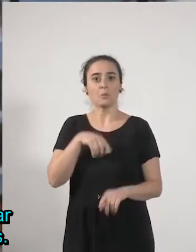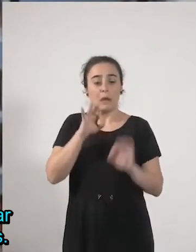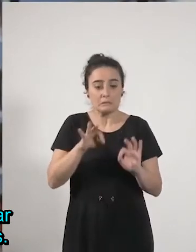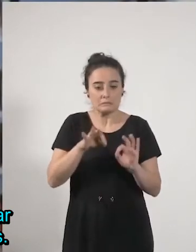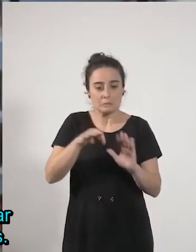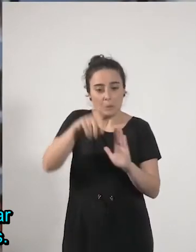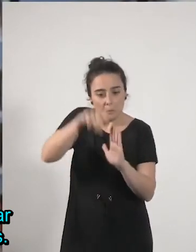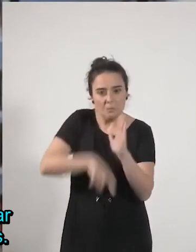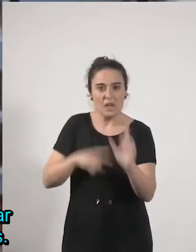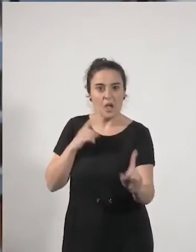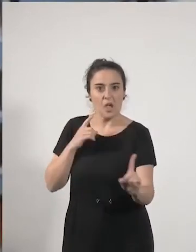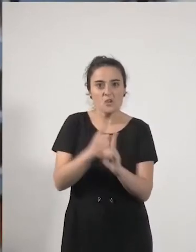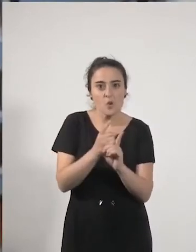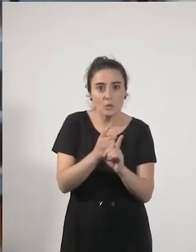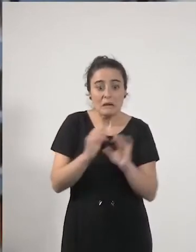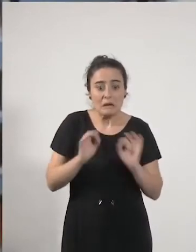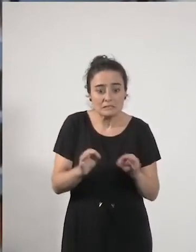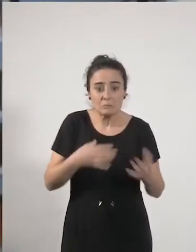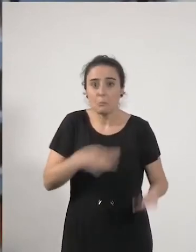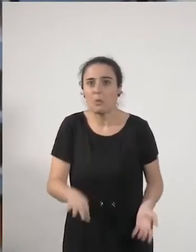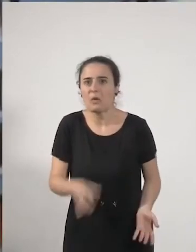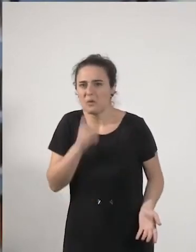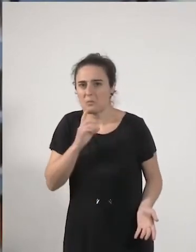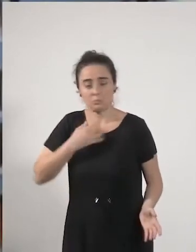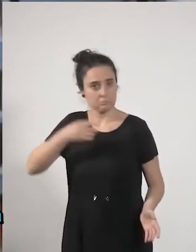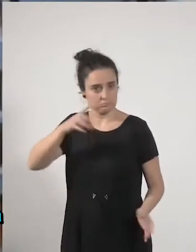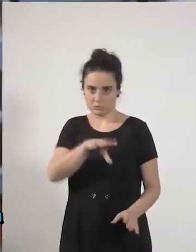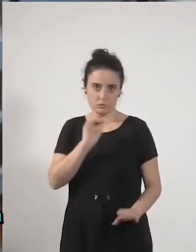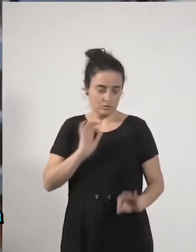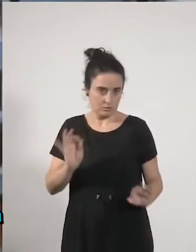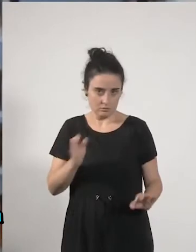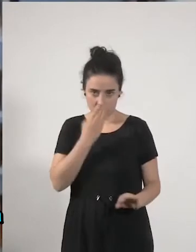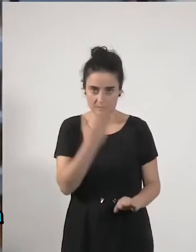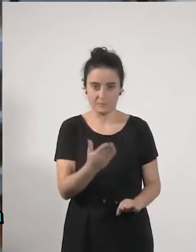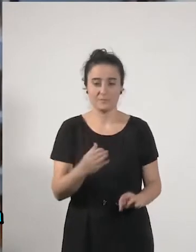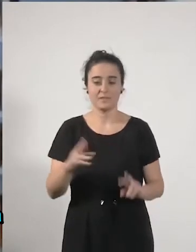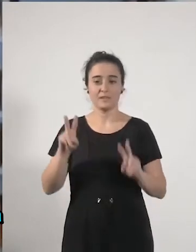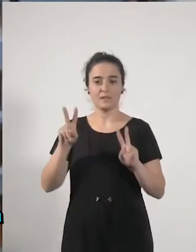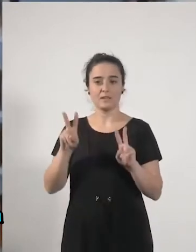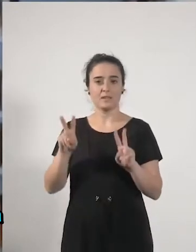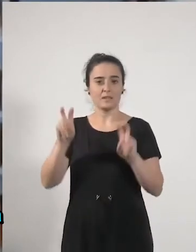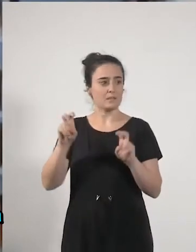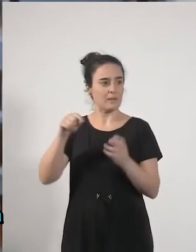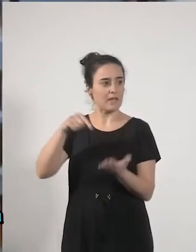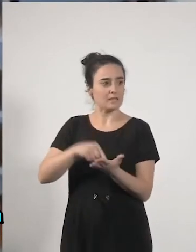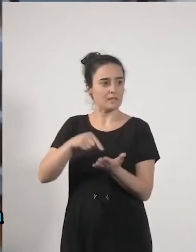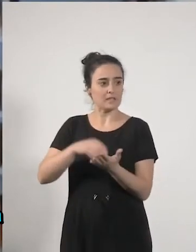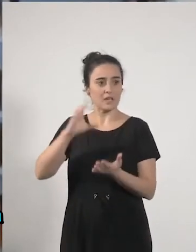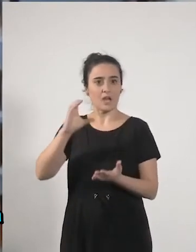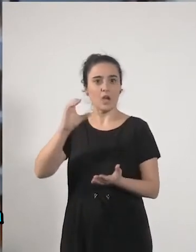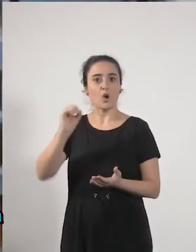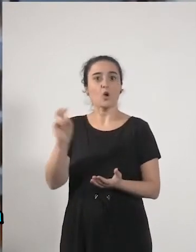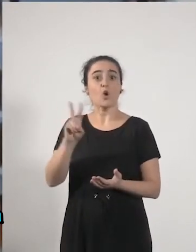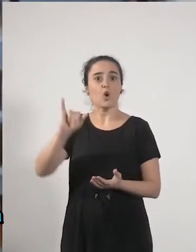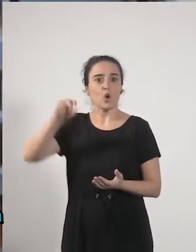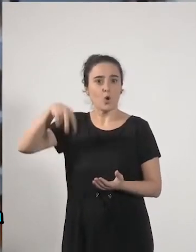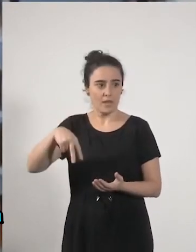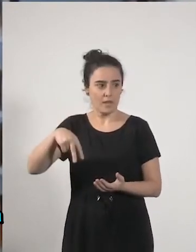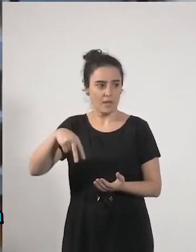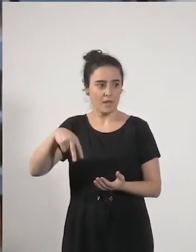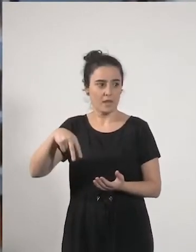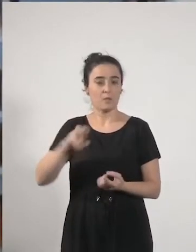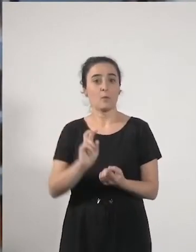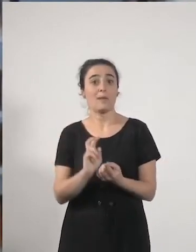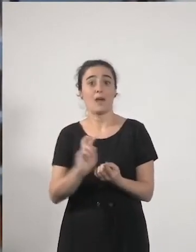de medidas ¿no? en relación a la tasa Tobin la tasa Tobin que fue propuesta pero para otras